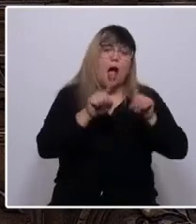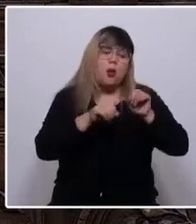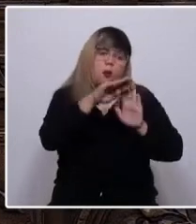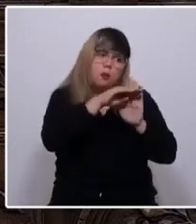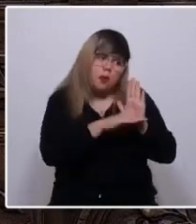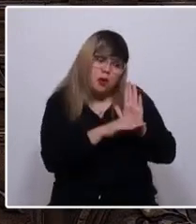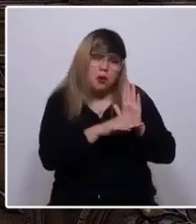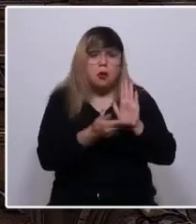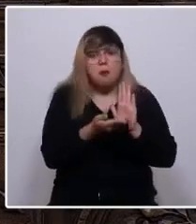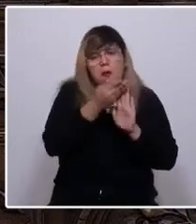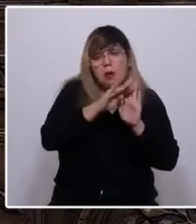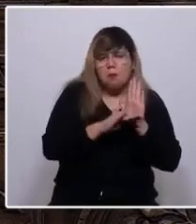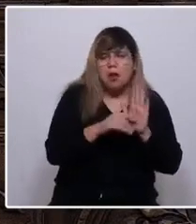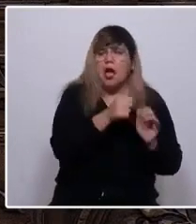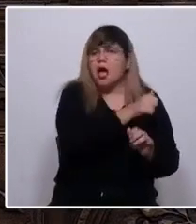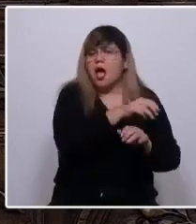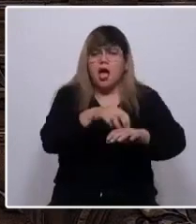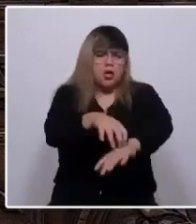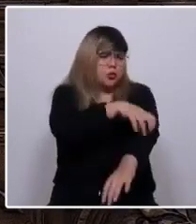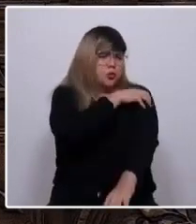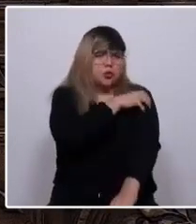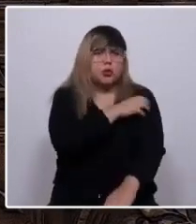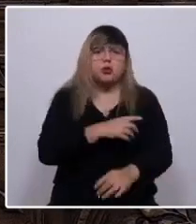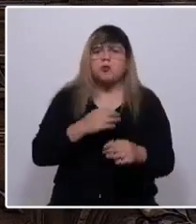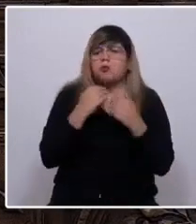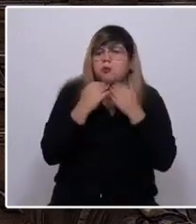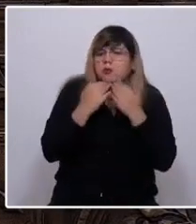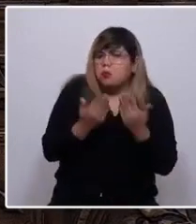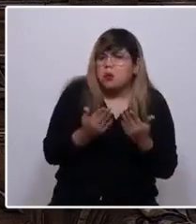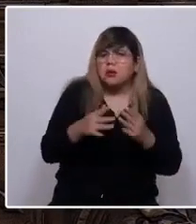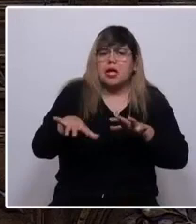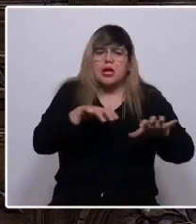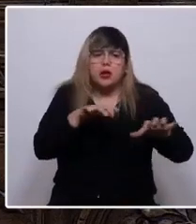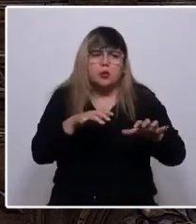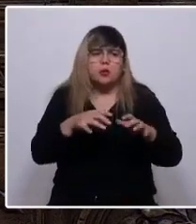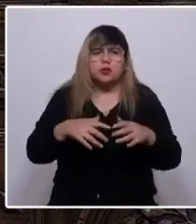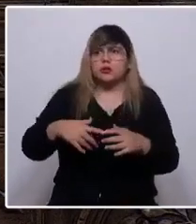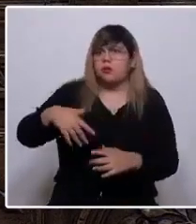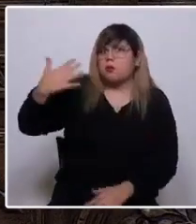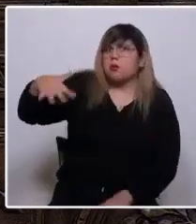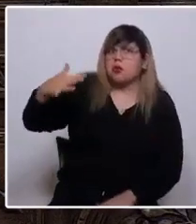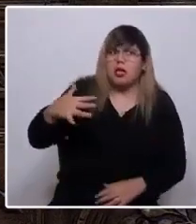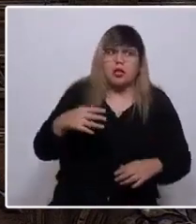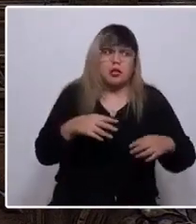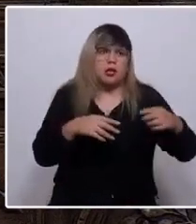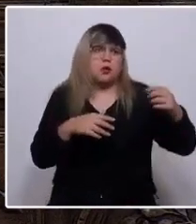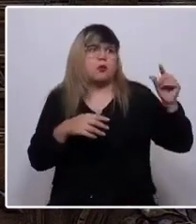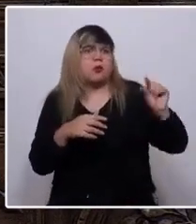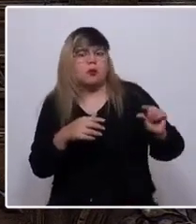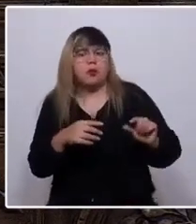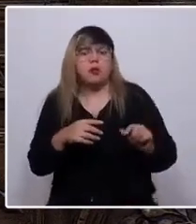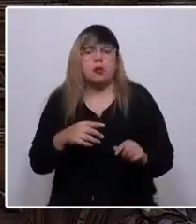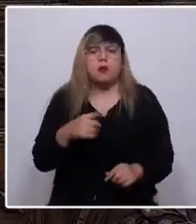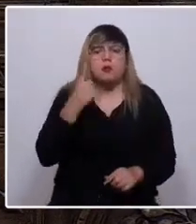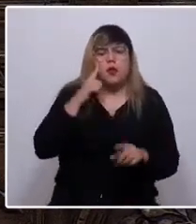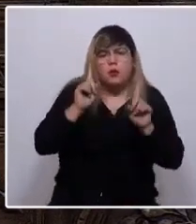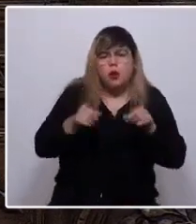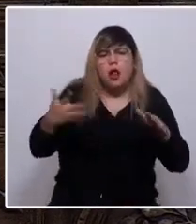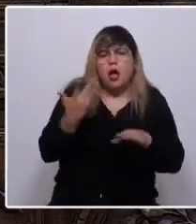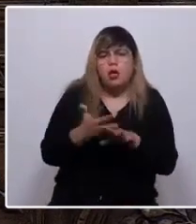los municipios a lo largo del país, independiente de sus recursos y de su tamaño. Sin embargo, algunos haciendo esfuerzo más allá de lo posible.